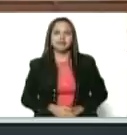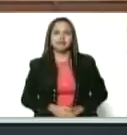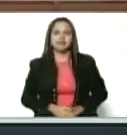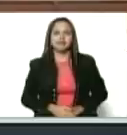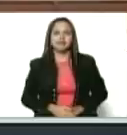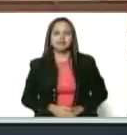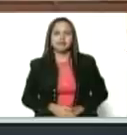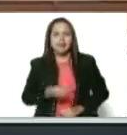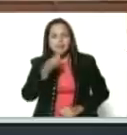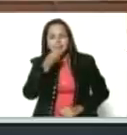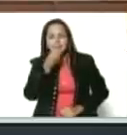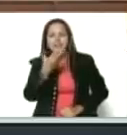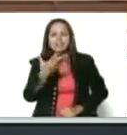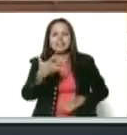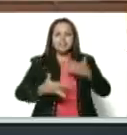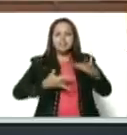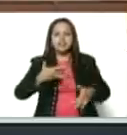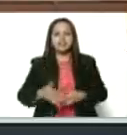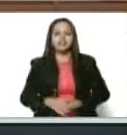qué belleza, Dios mío, ¿verdad?